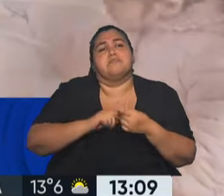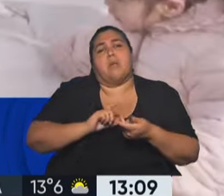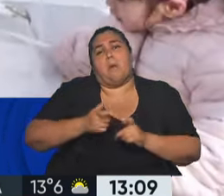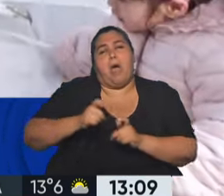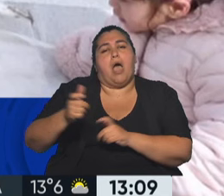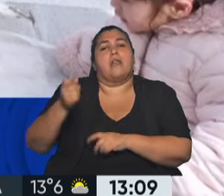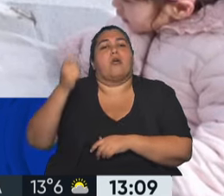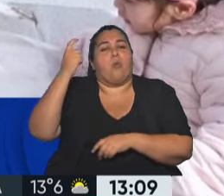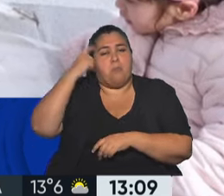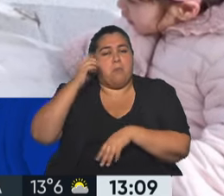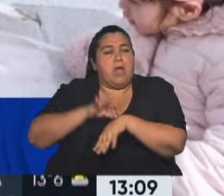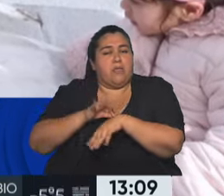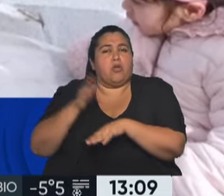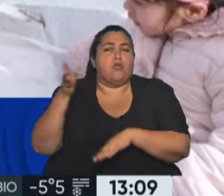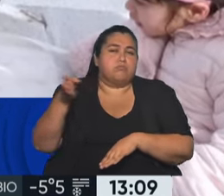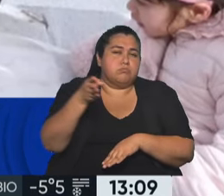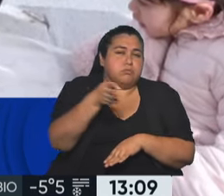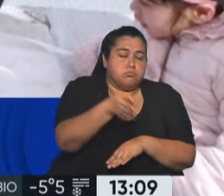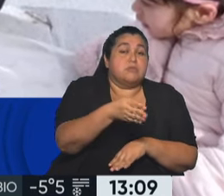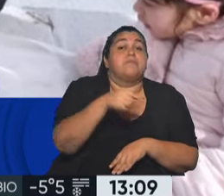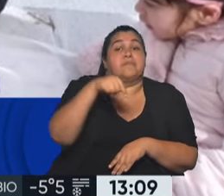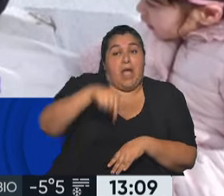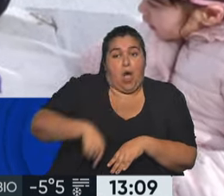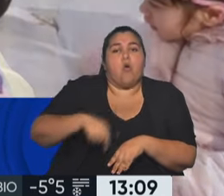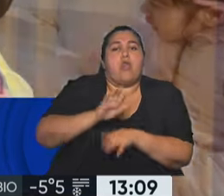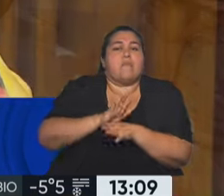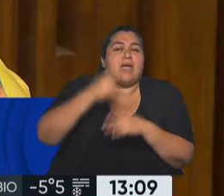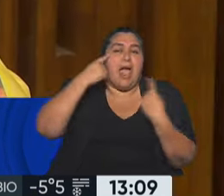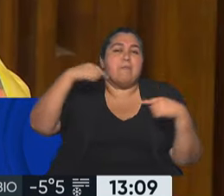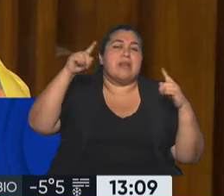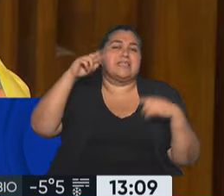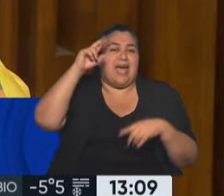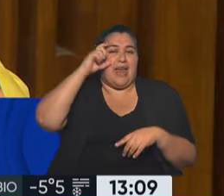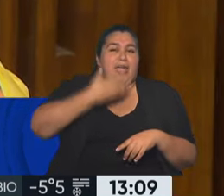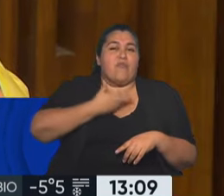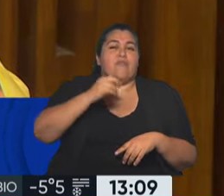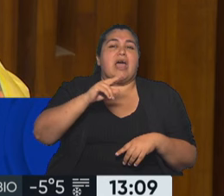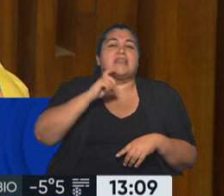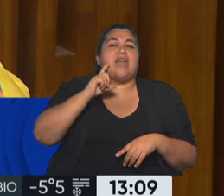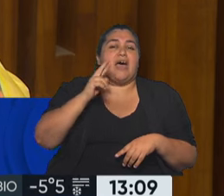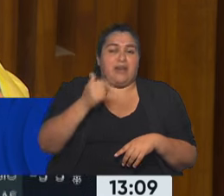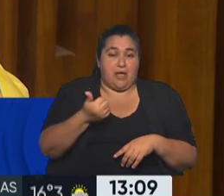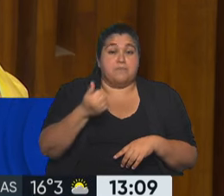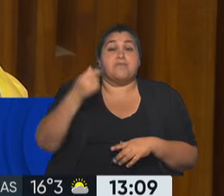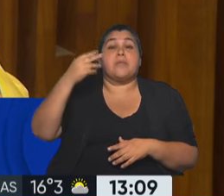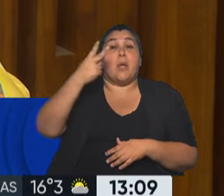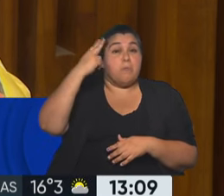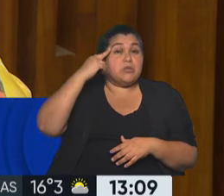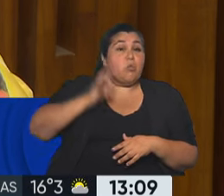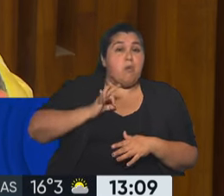neurólogos y actualmente tengo epilepsia refractaria. Yo trabajo hace 29 años en el mismo lugar,